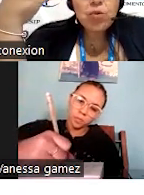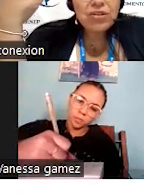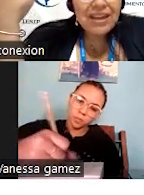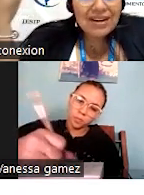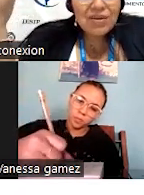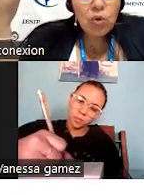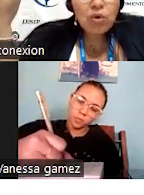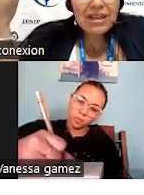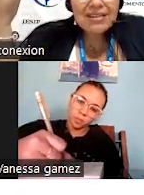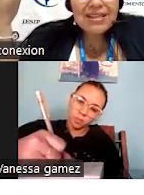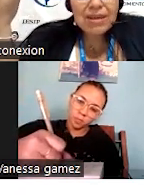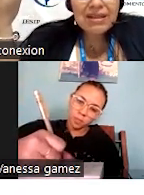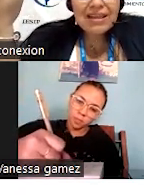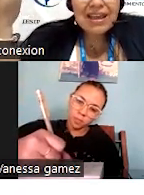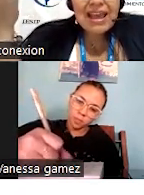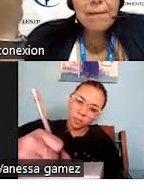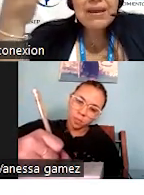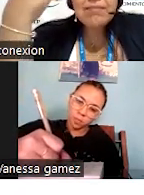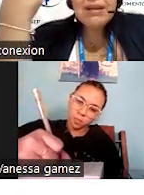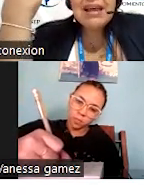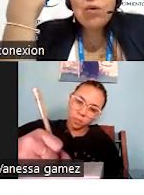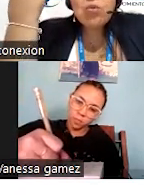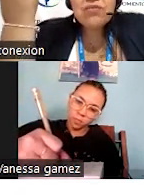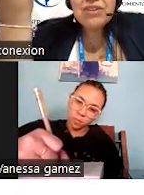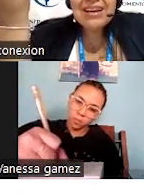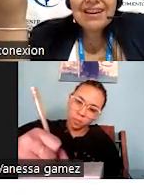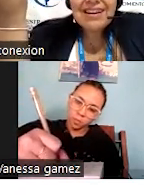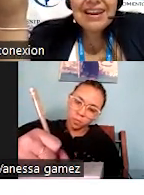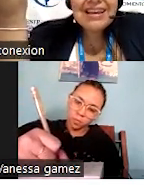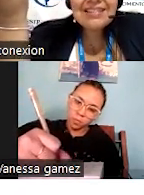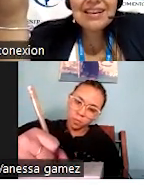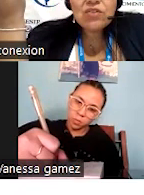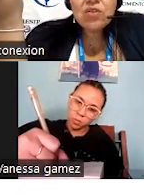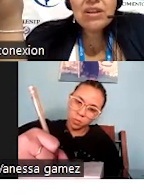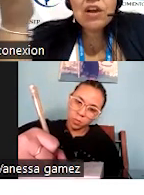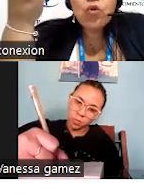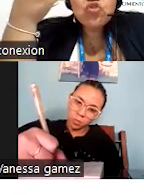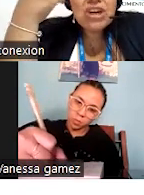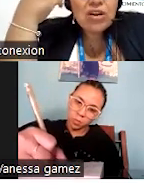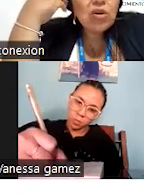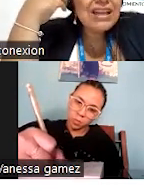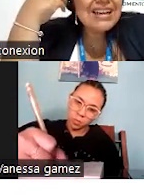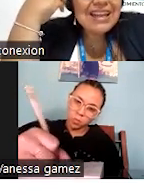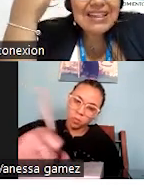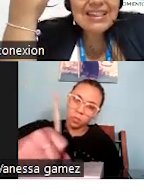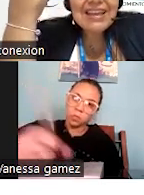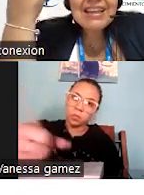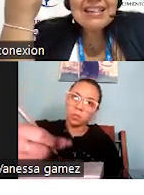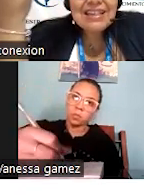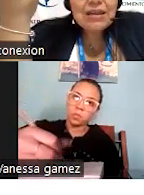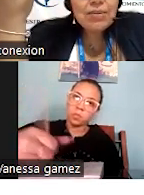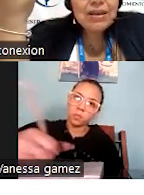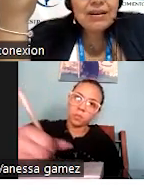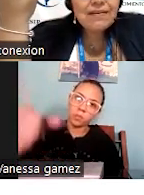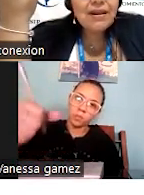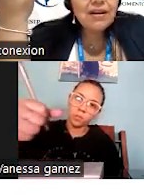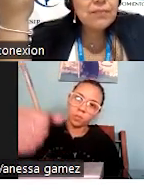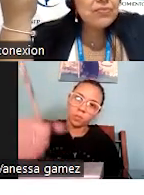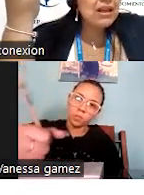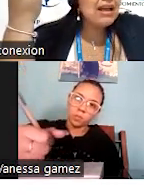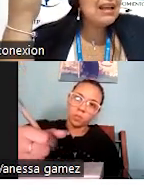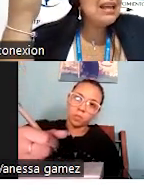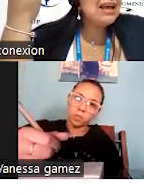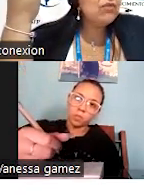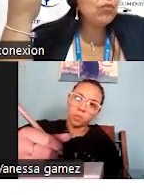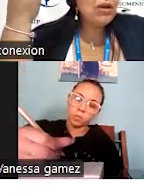abordar correctamente, permite unificar las interacciones y escuchar lo que el cliente tiene para decir,